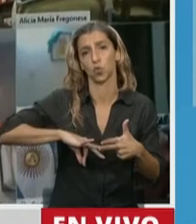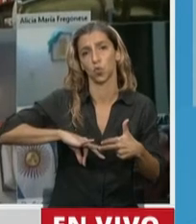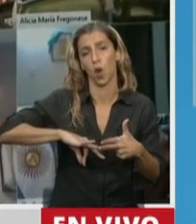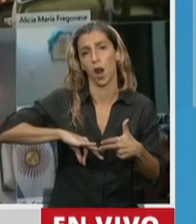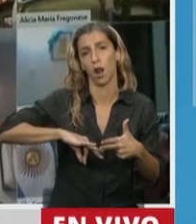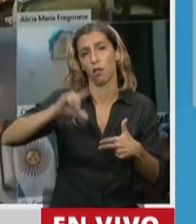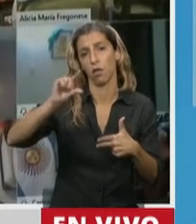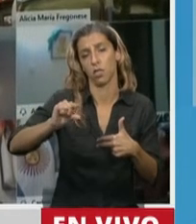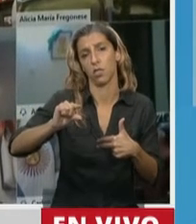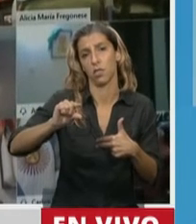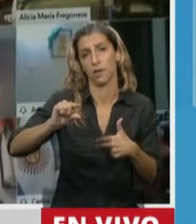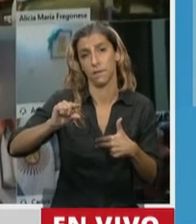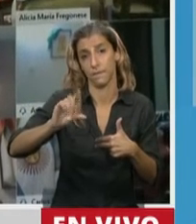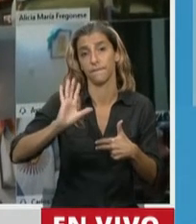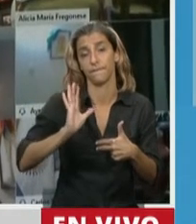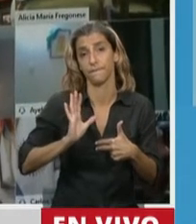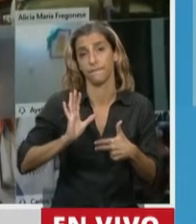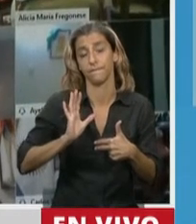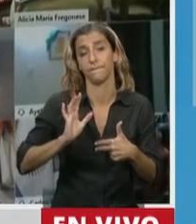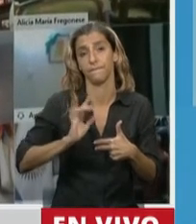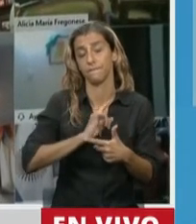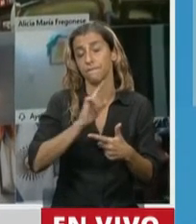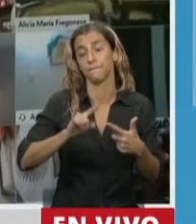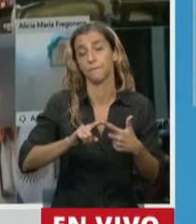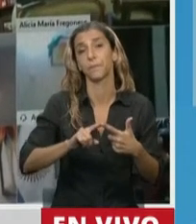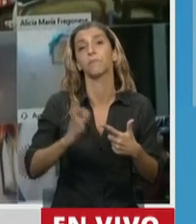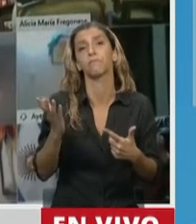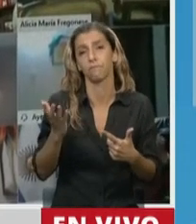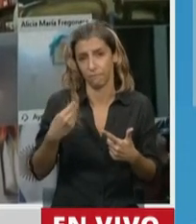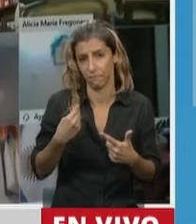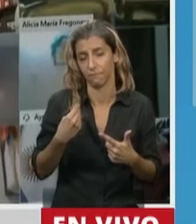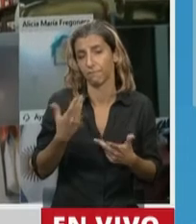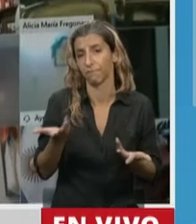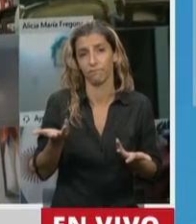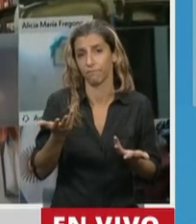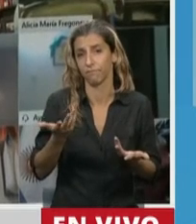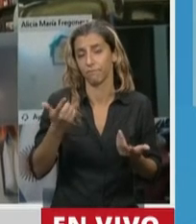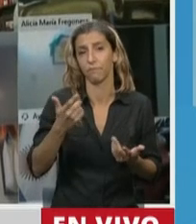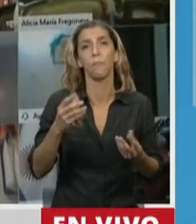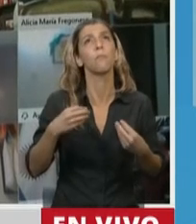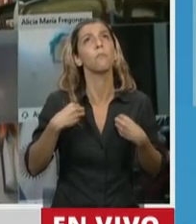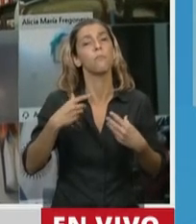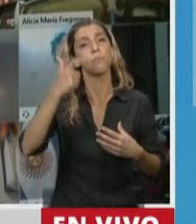los bajos honorarios, la degradación del acto profesional.